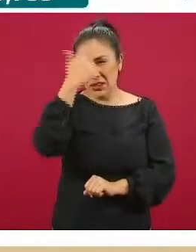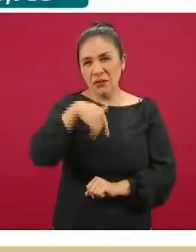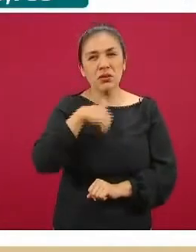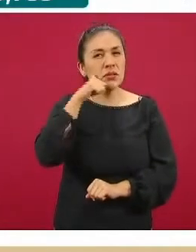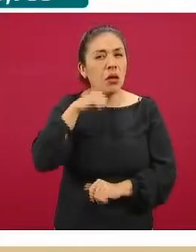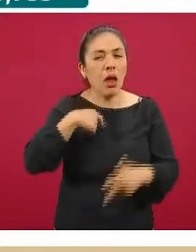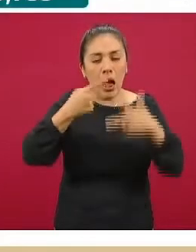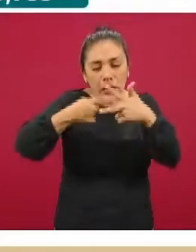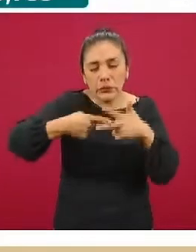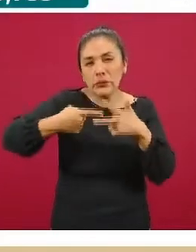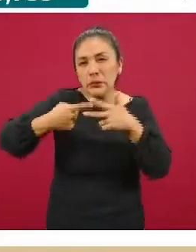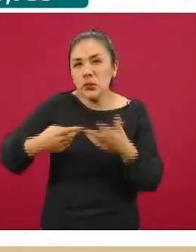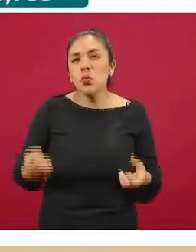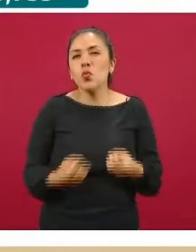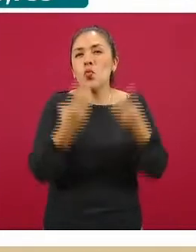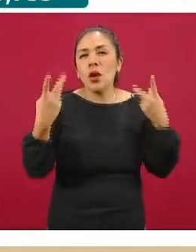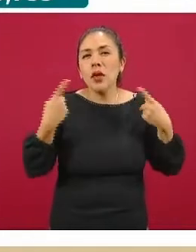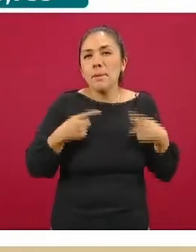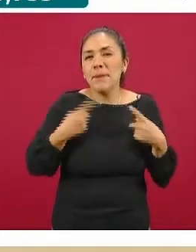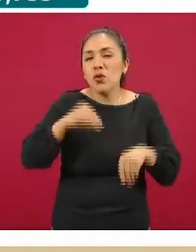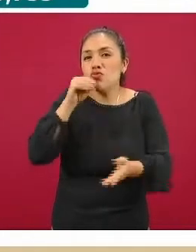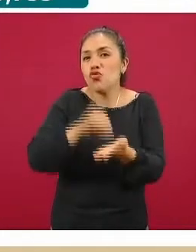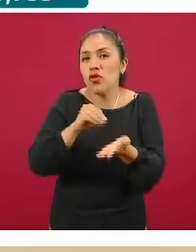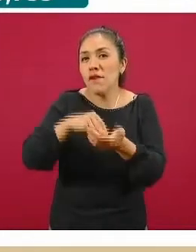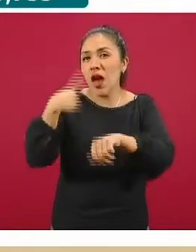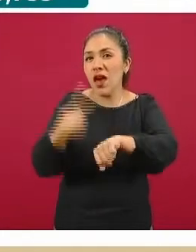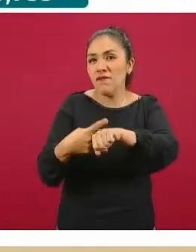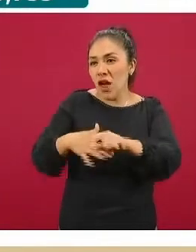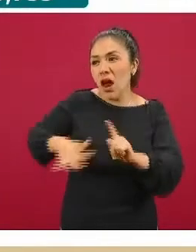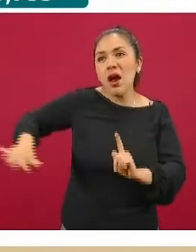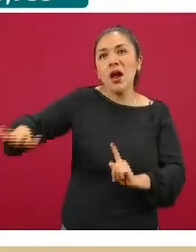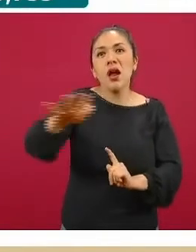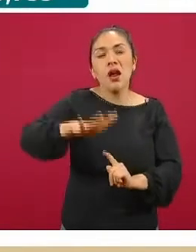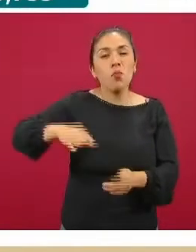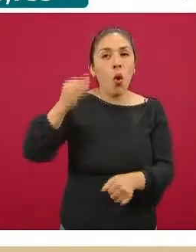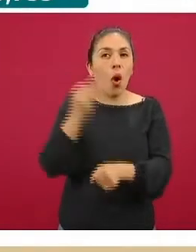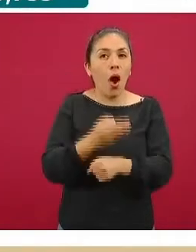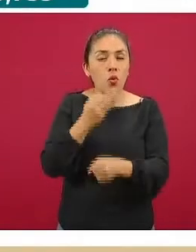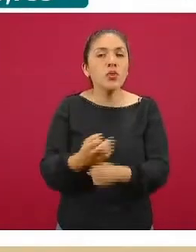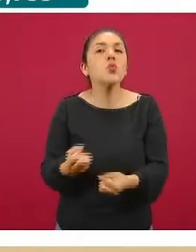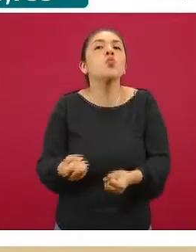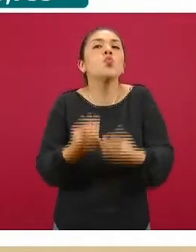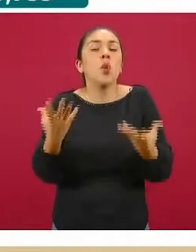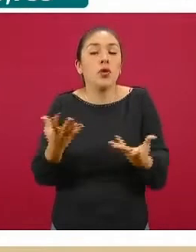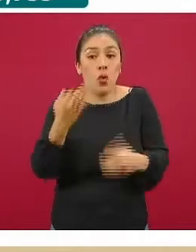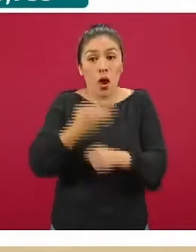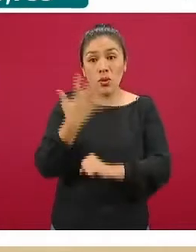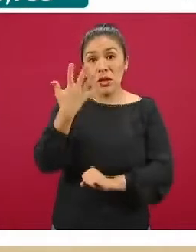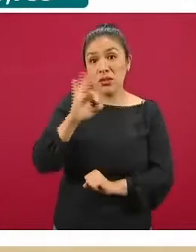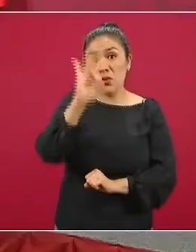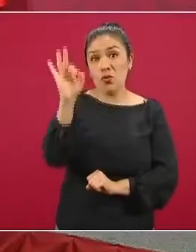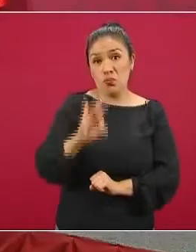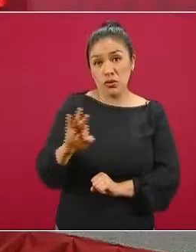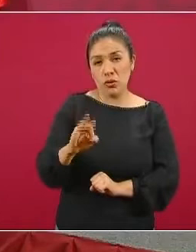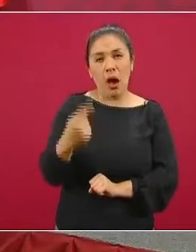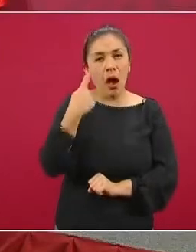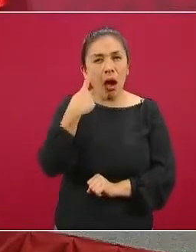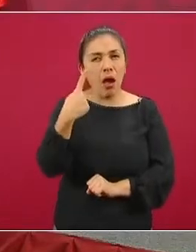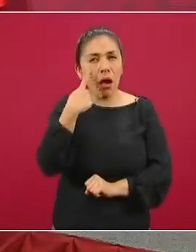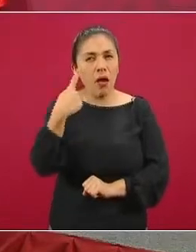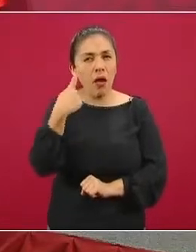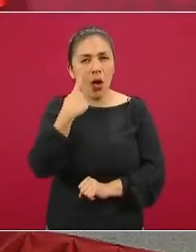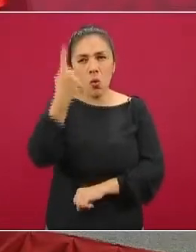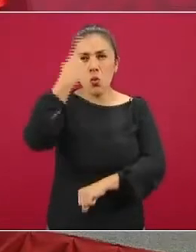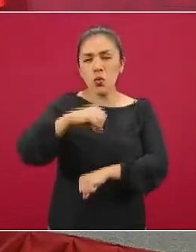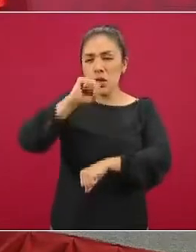midiendo la proporción de la epidemia activa en México. Este cinco por ciento ha estado prácticamente durante